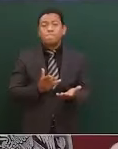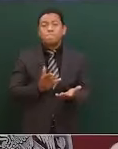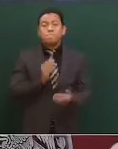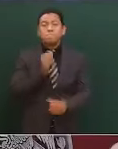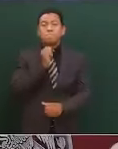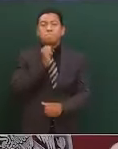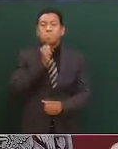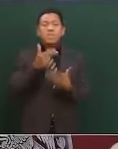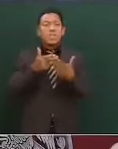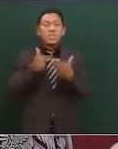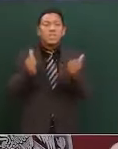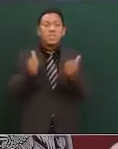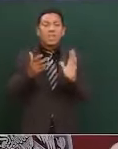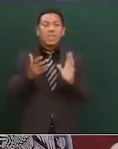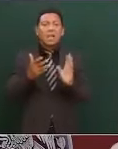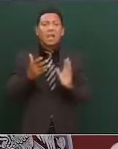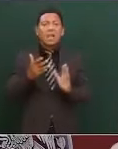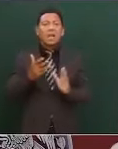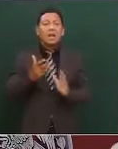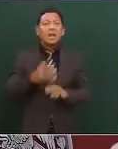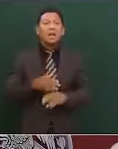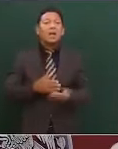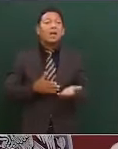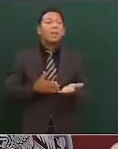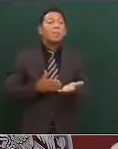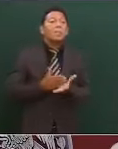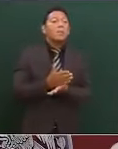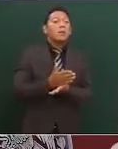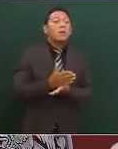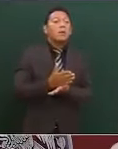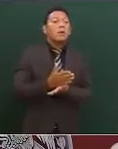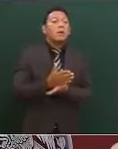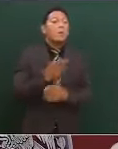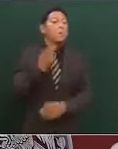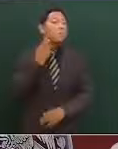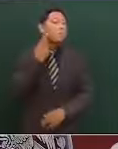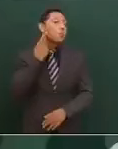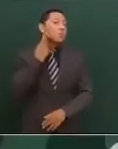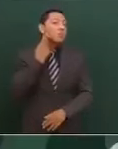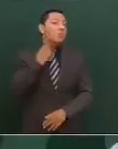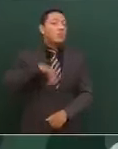tendencia o sesgo político.